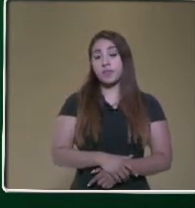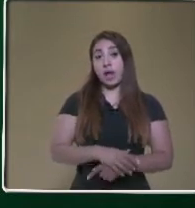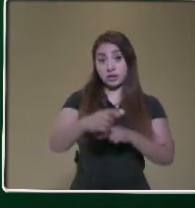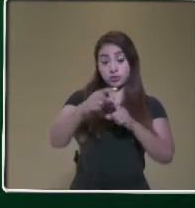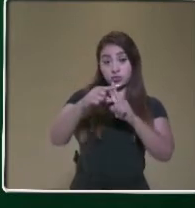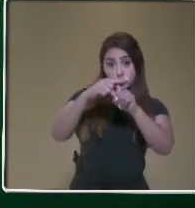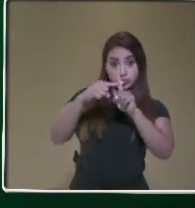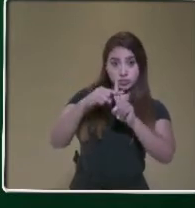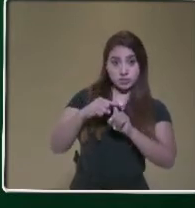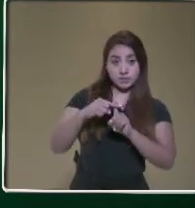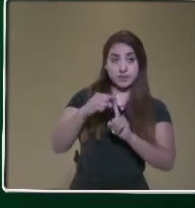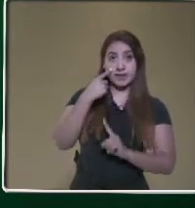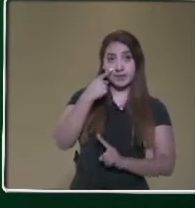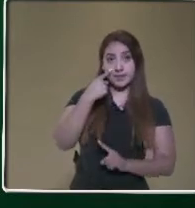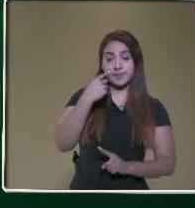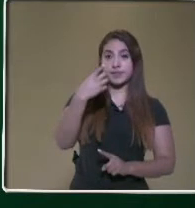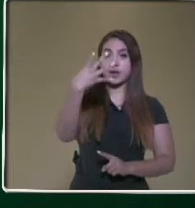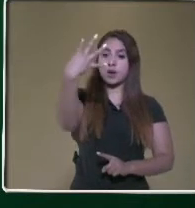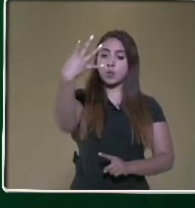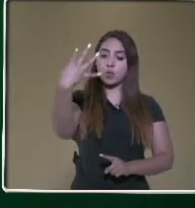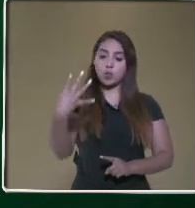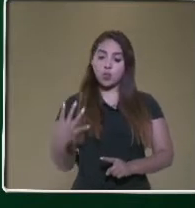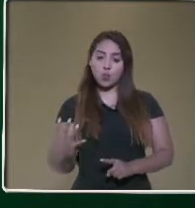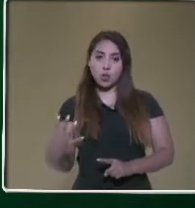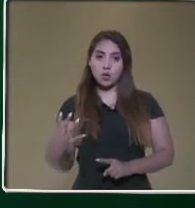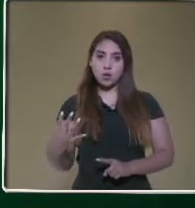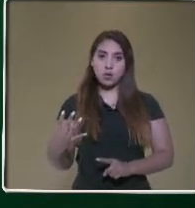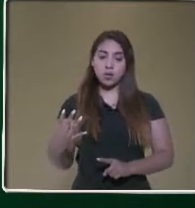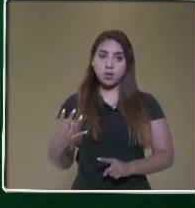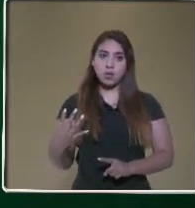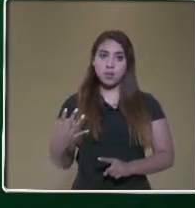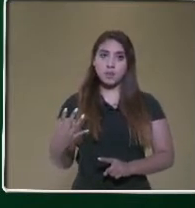el 4 baja, 2 y 8 son 10.